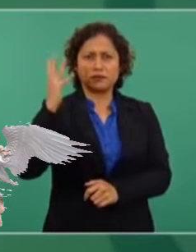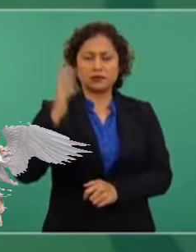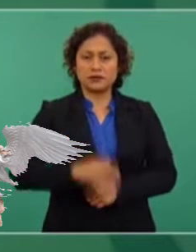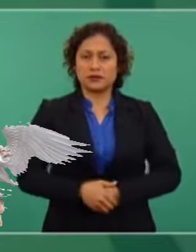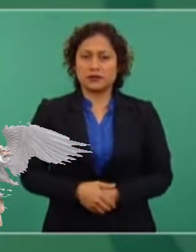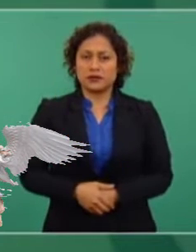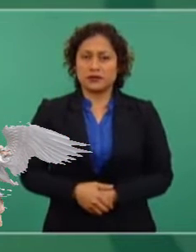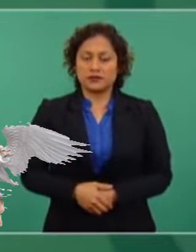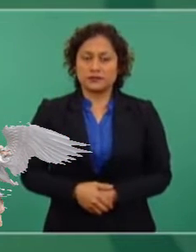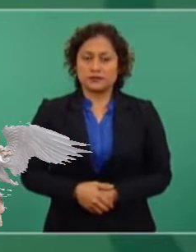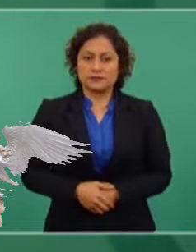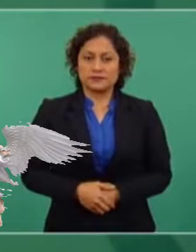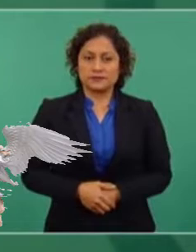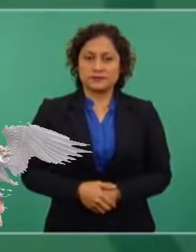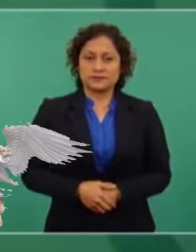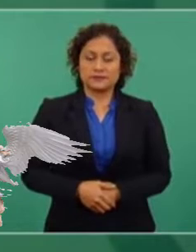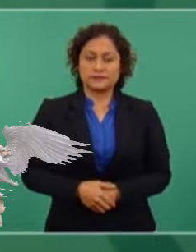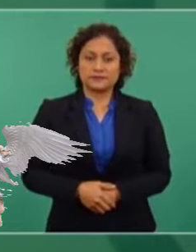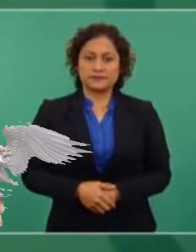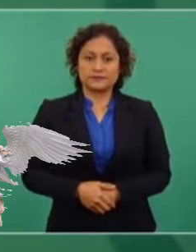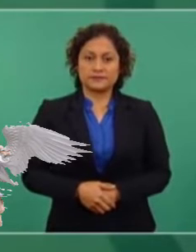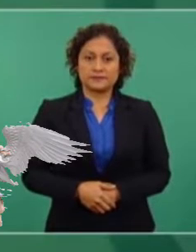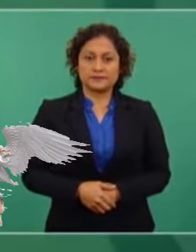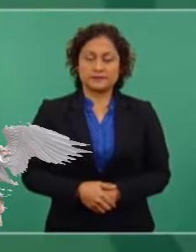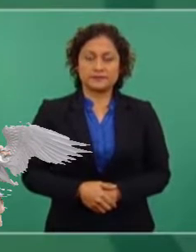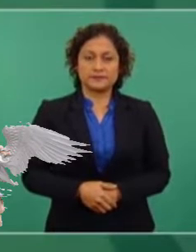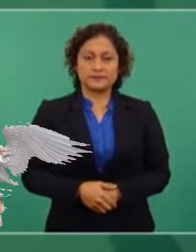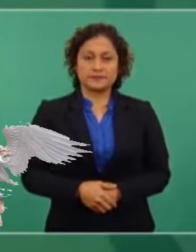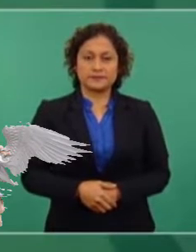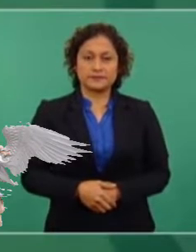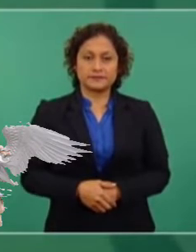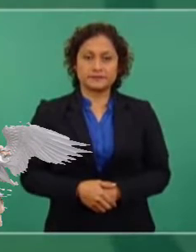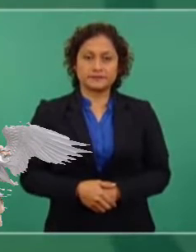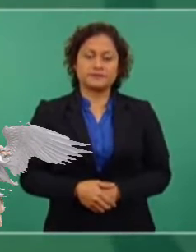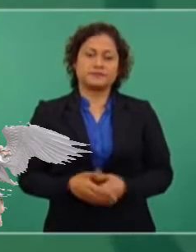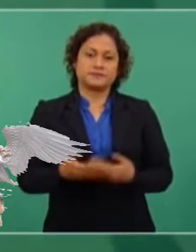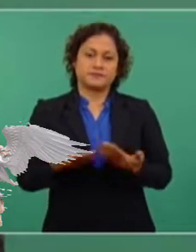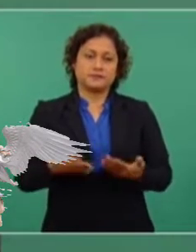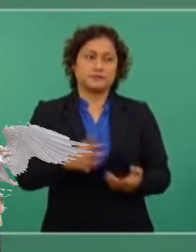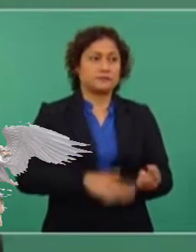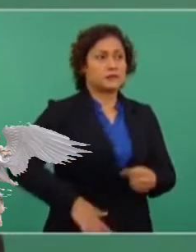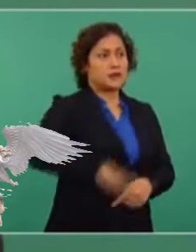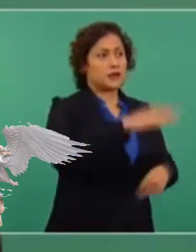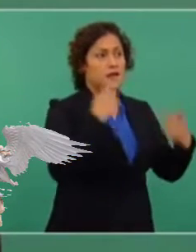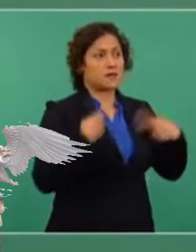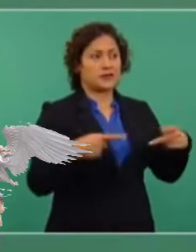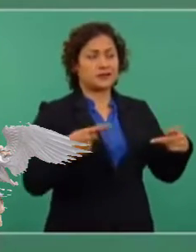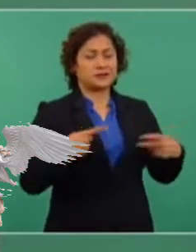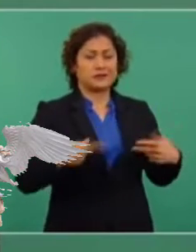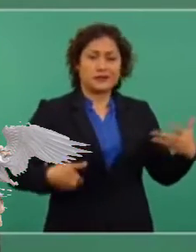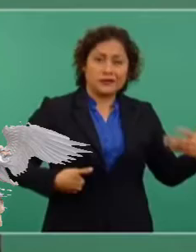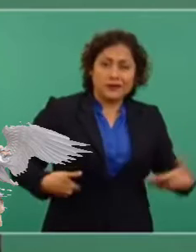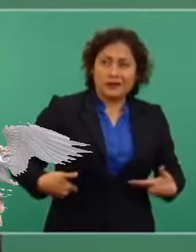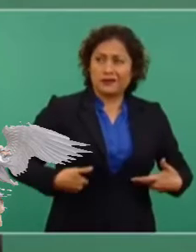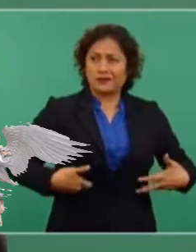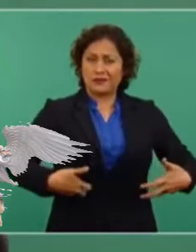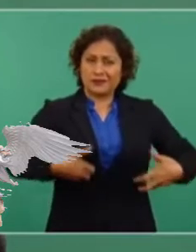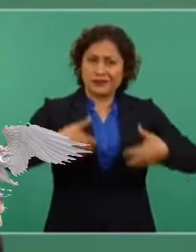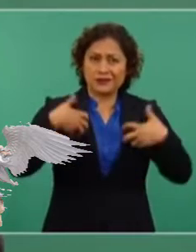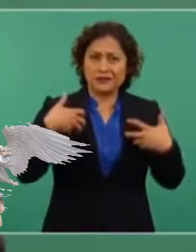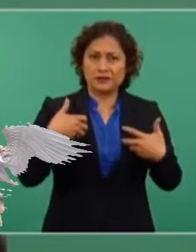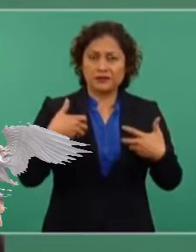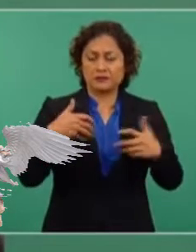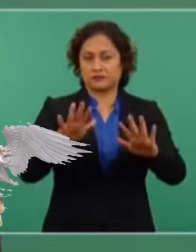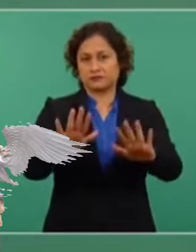Y hay mucha inconformidad, nosotros no queremos eso, no